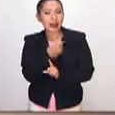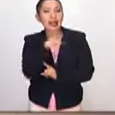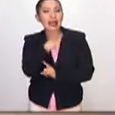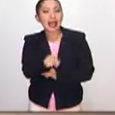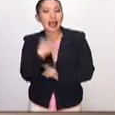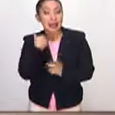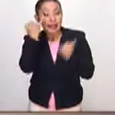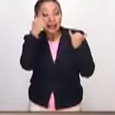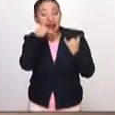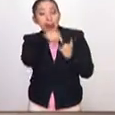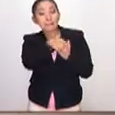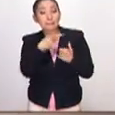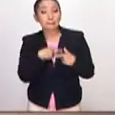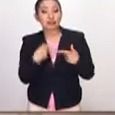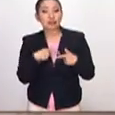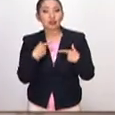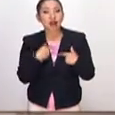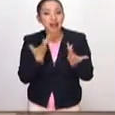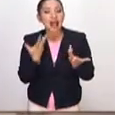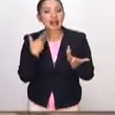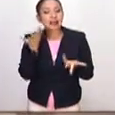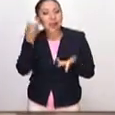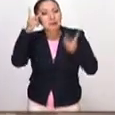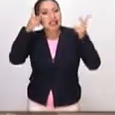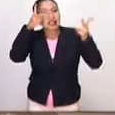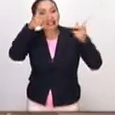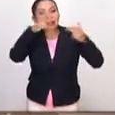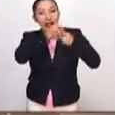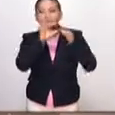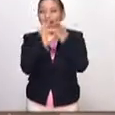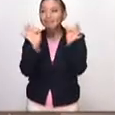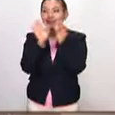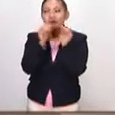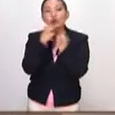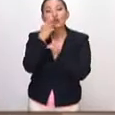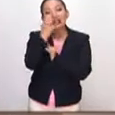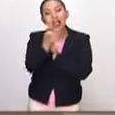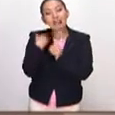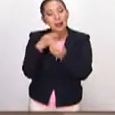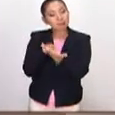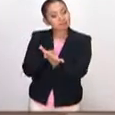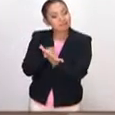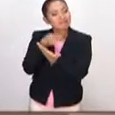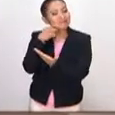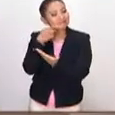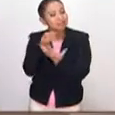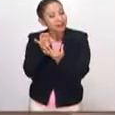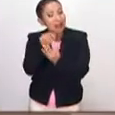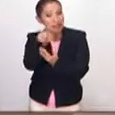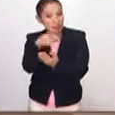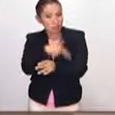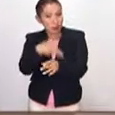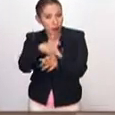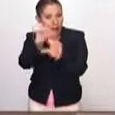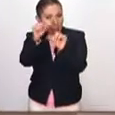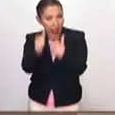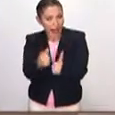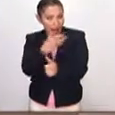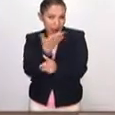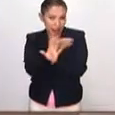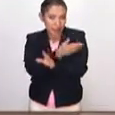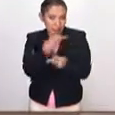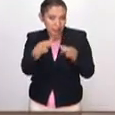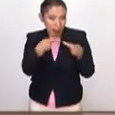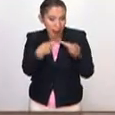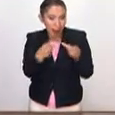que también, la idea es que la gente que da las visitas mediadas utilice ese elemento que es un proceso artístico,